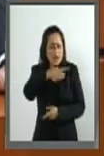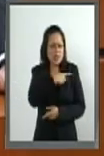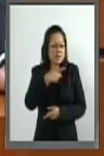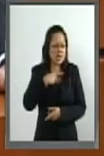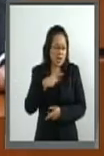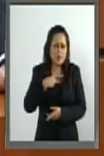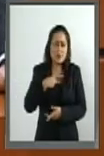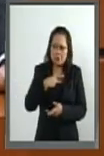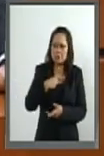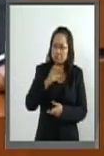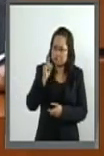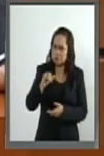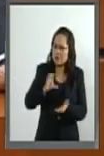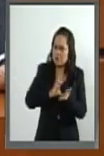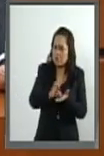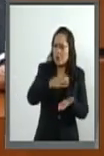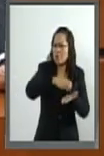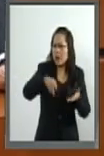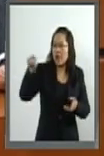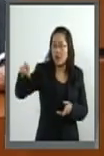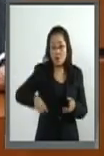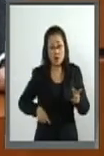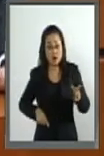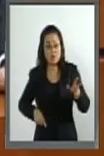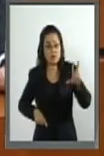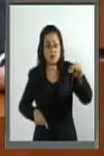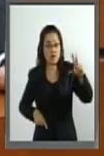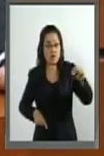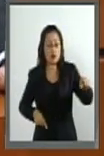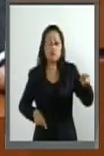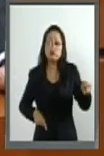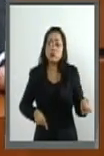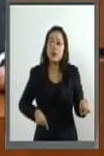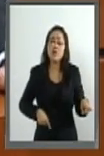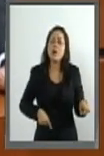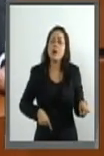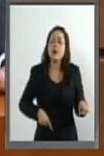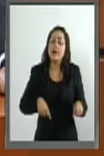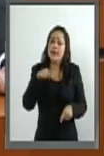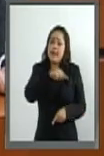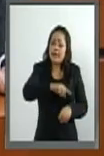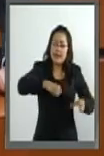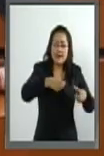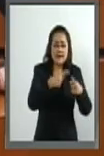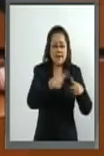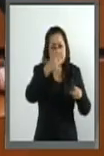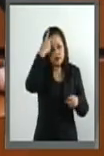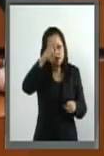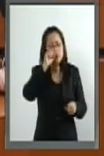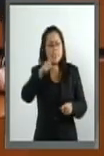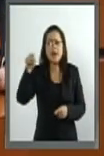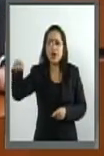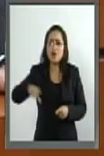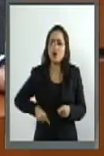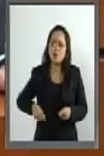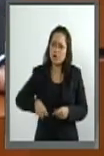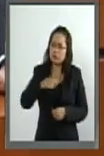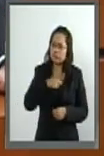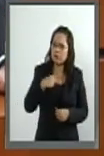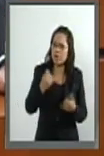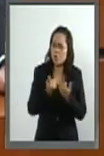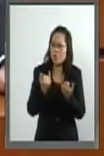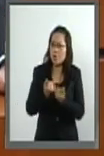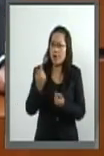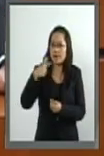la inversión, no es el gobierno y obviamente también de repasón pues que el gobierno invierta